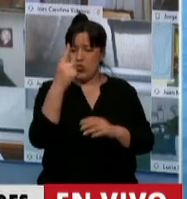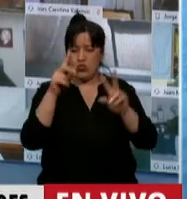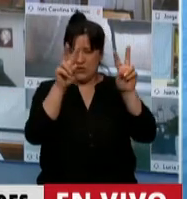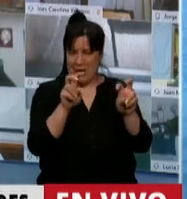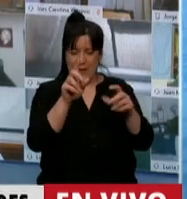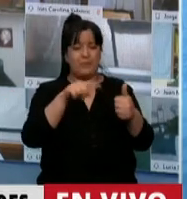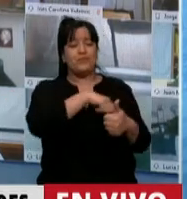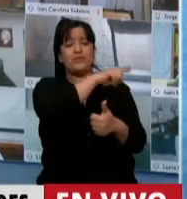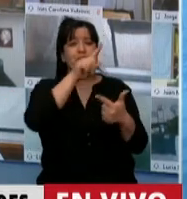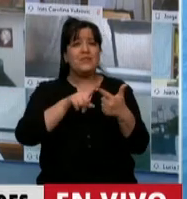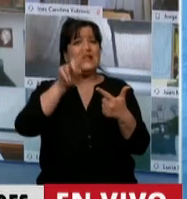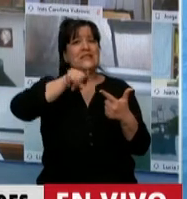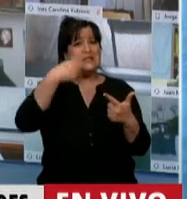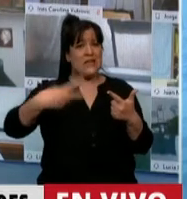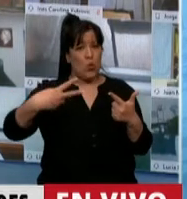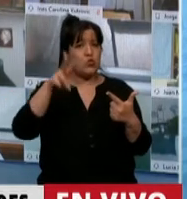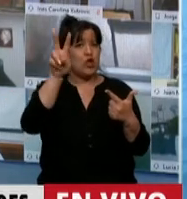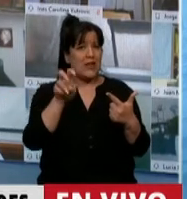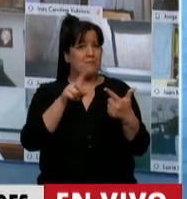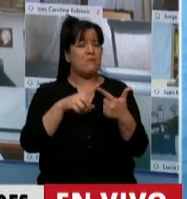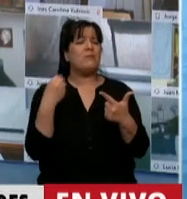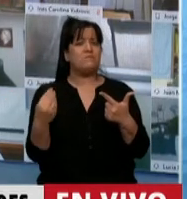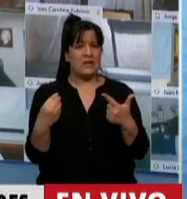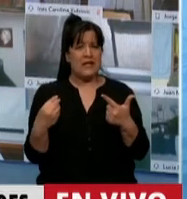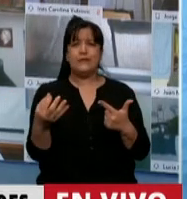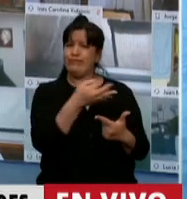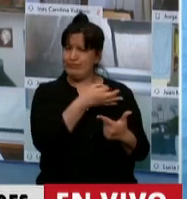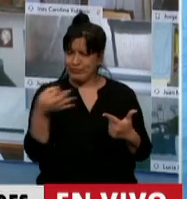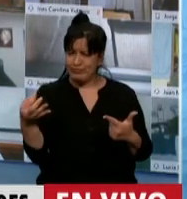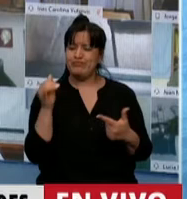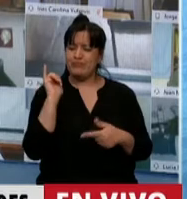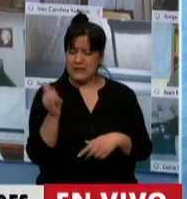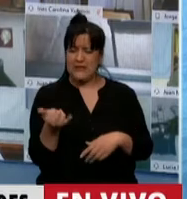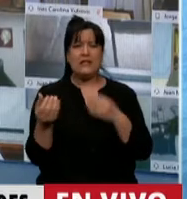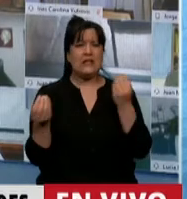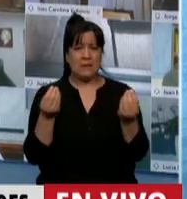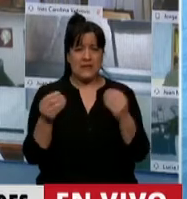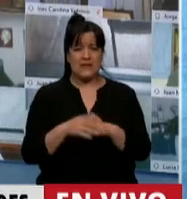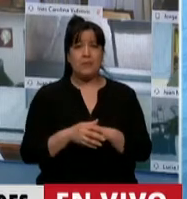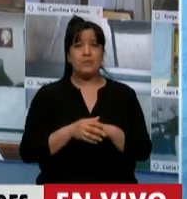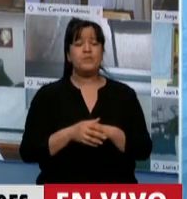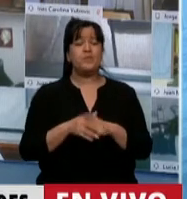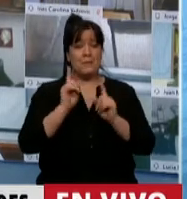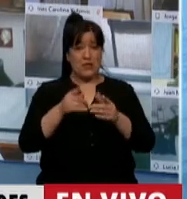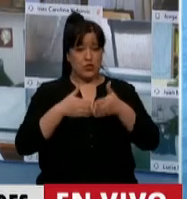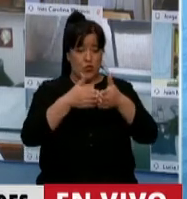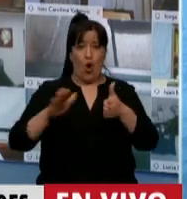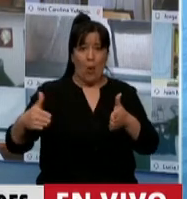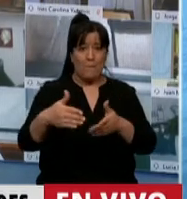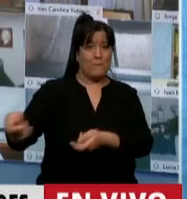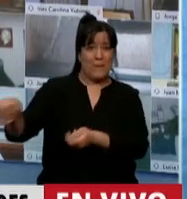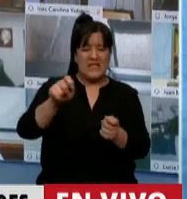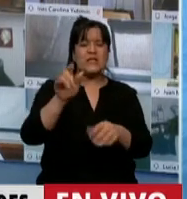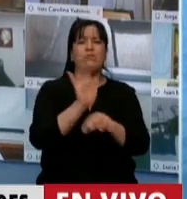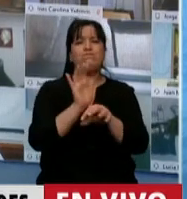El segundo aspecto tiene que ver con que efectivamente la pesca aporta el 0